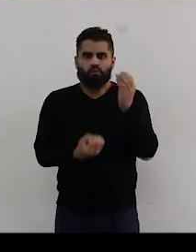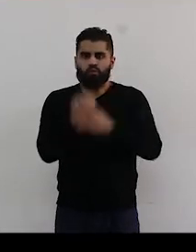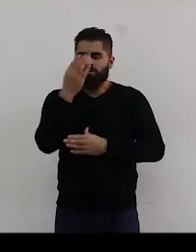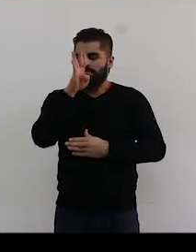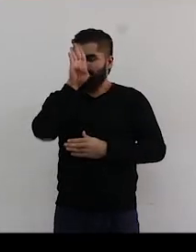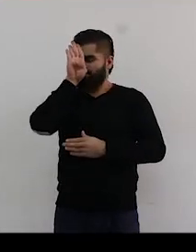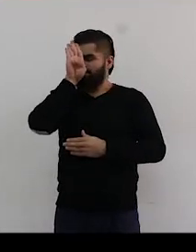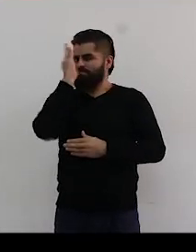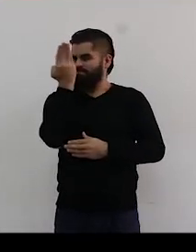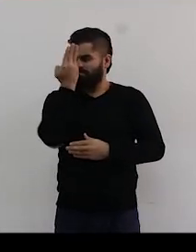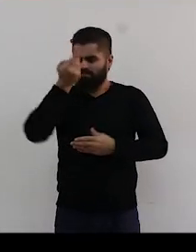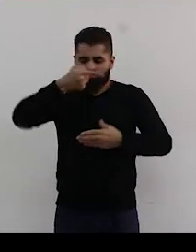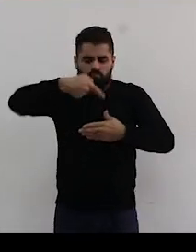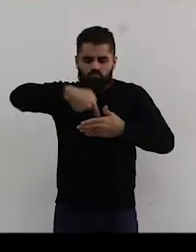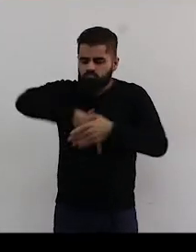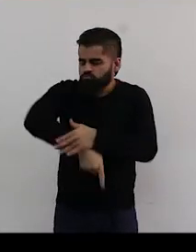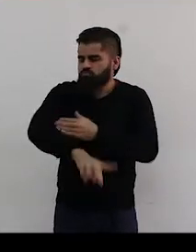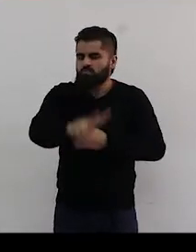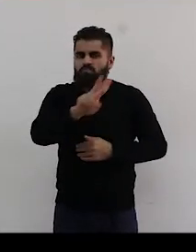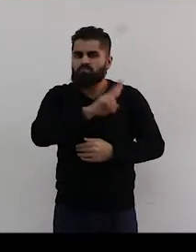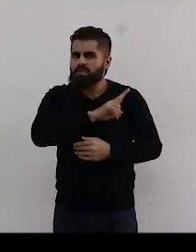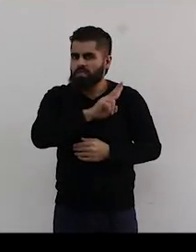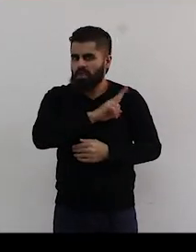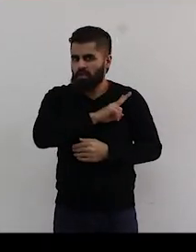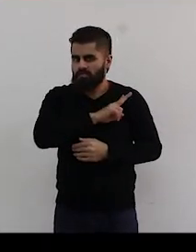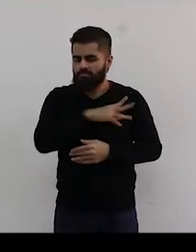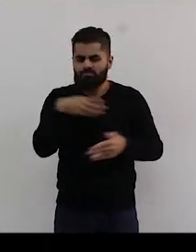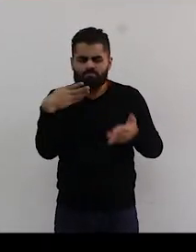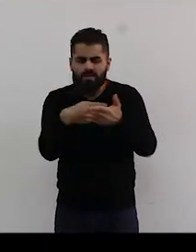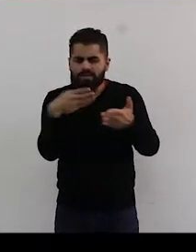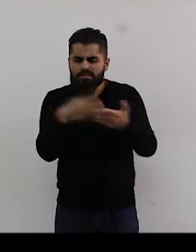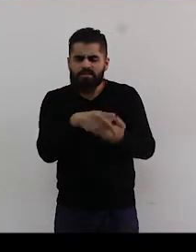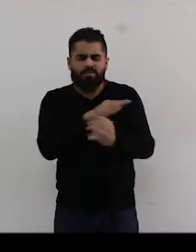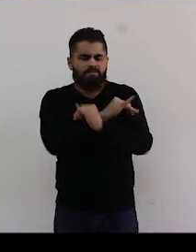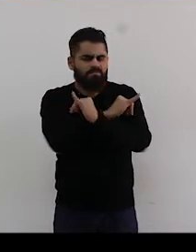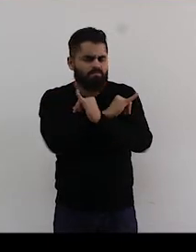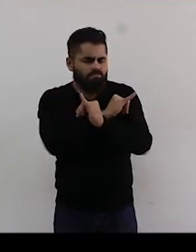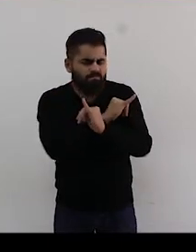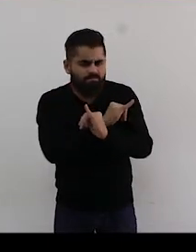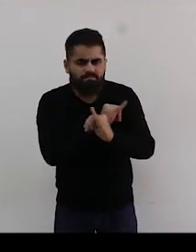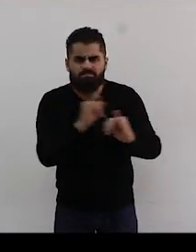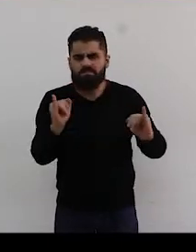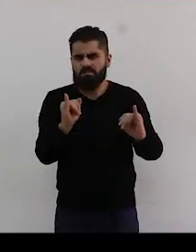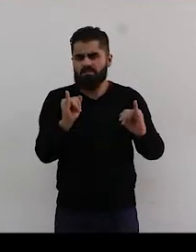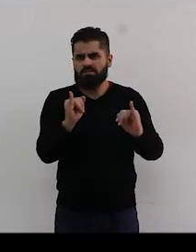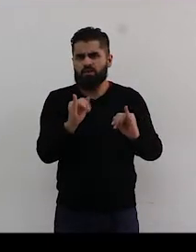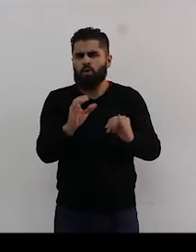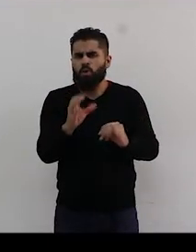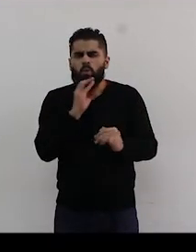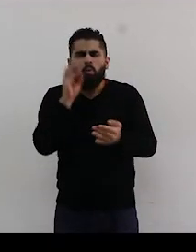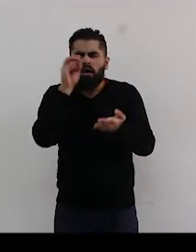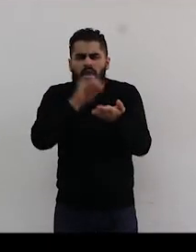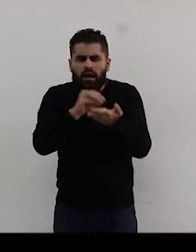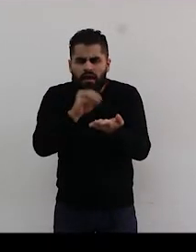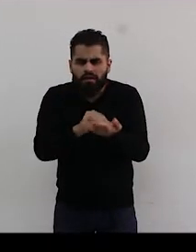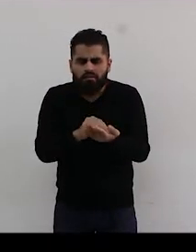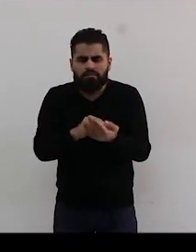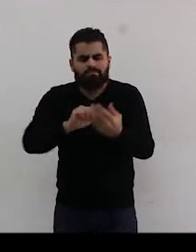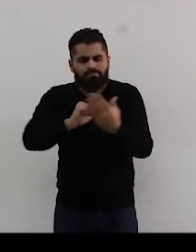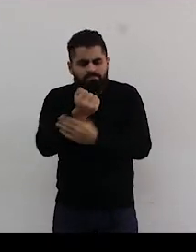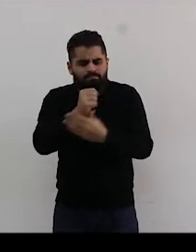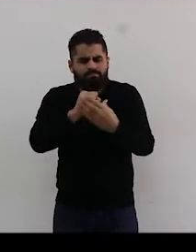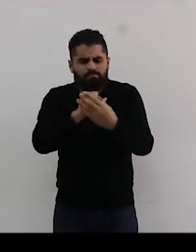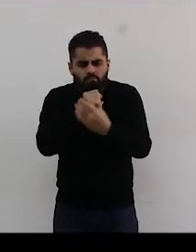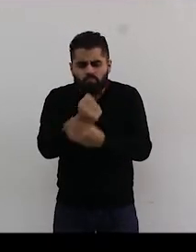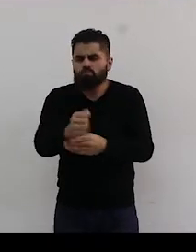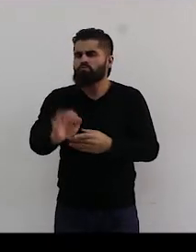Hablamos de un nuevo estilo de vida. Porque cuando vos hablas de eliminar barreras, estás diciendo que lo que vos estás haciendo es